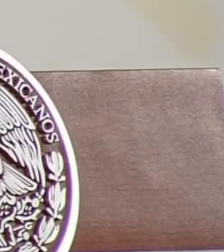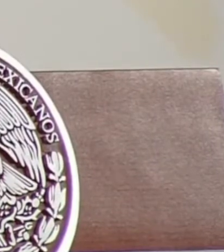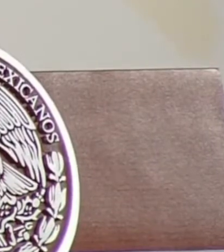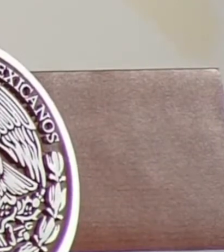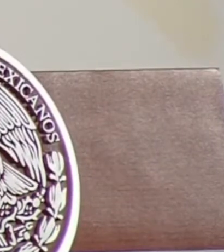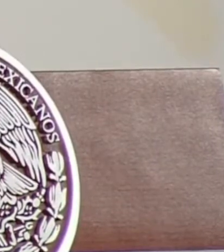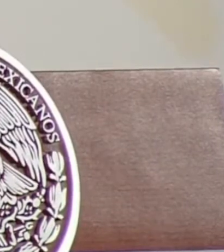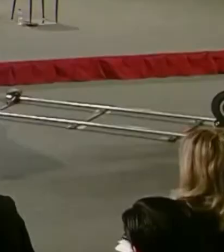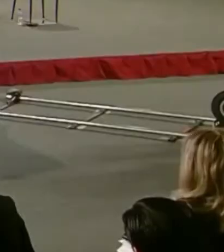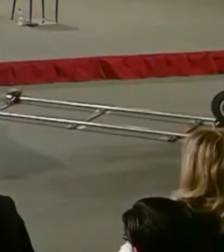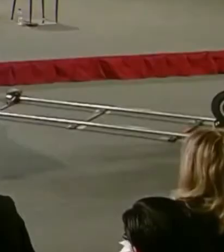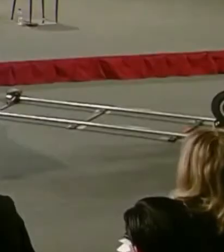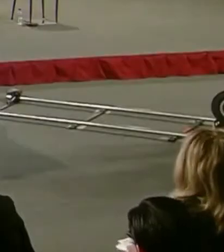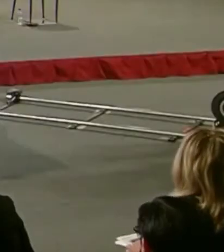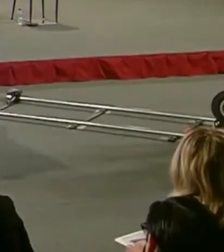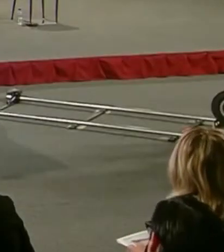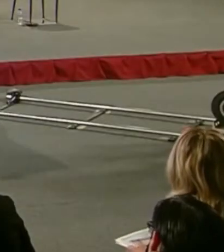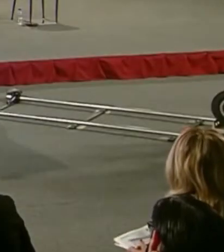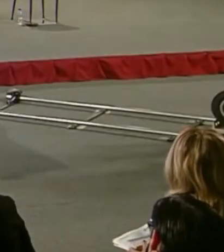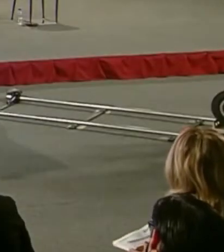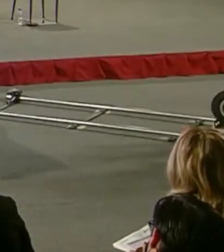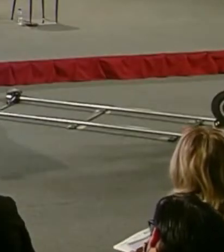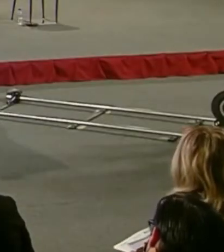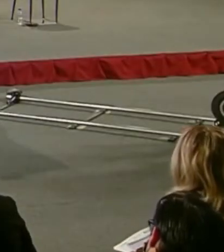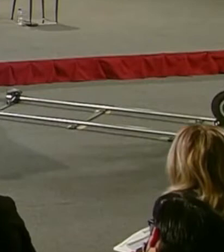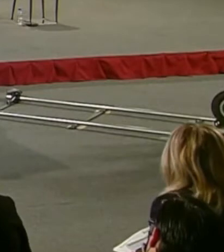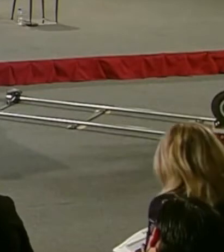son cientos y miles de empresas que hacen eso.